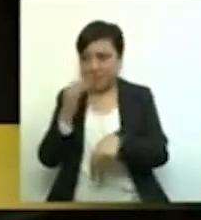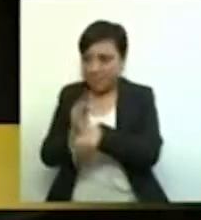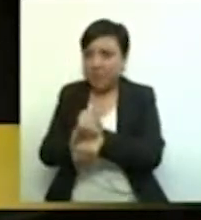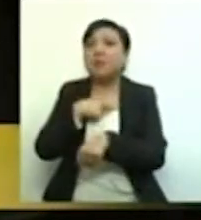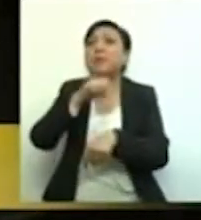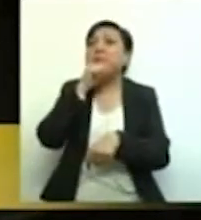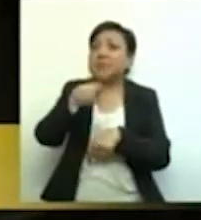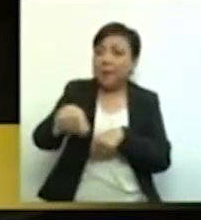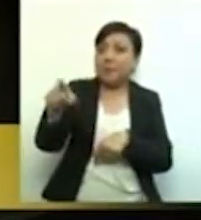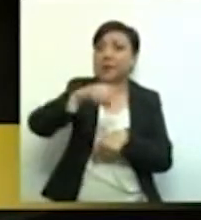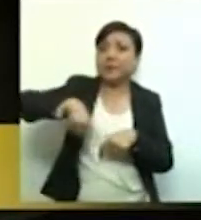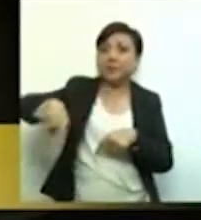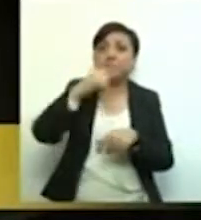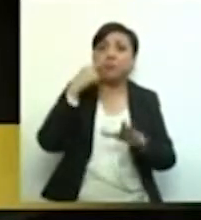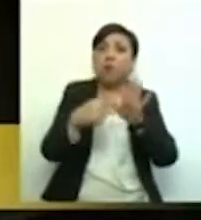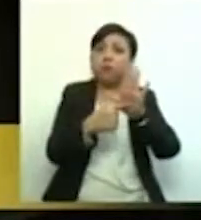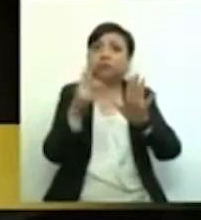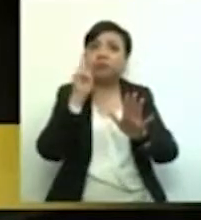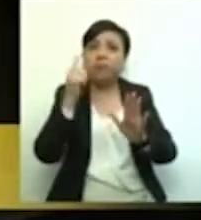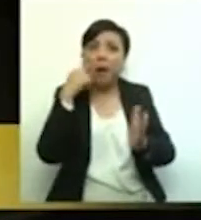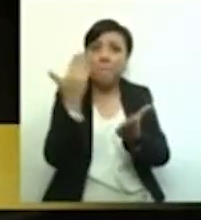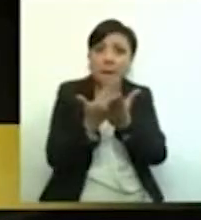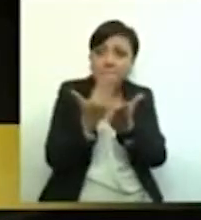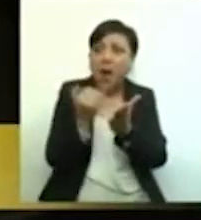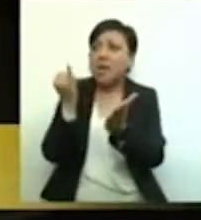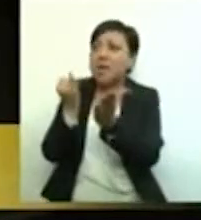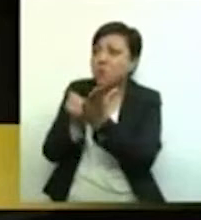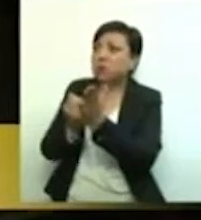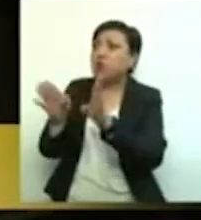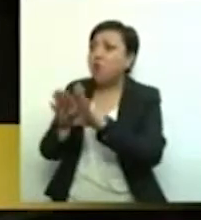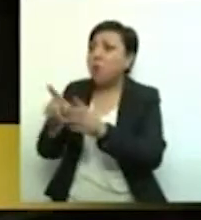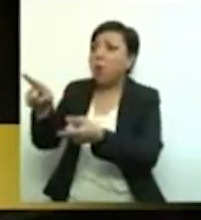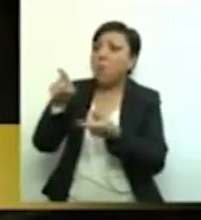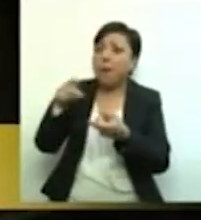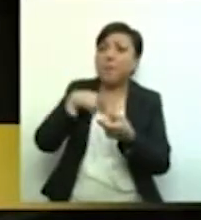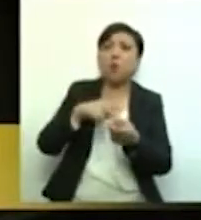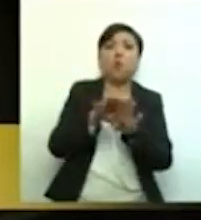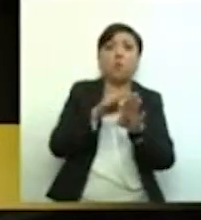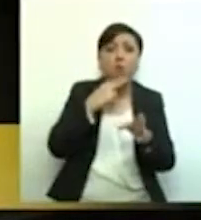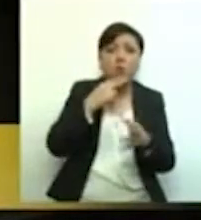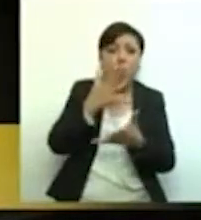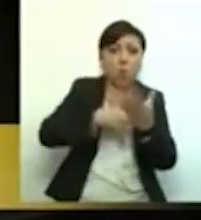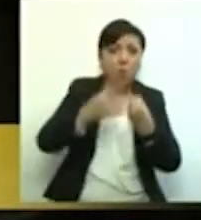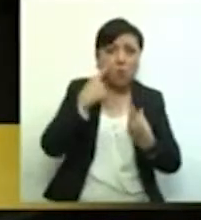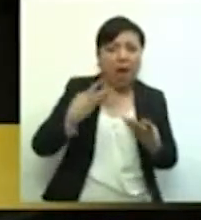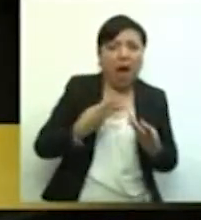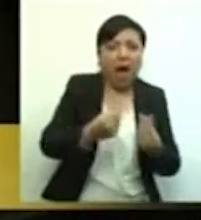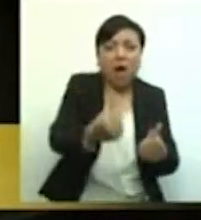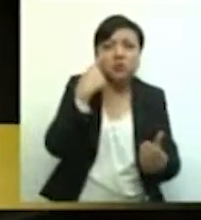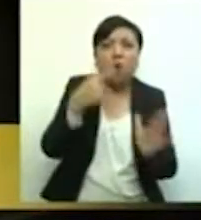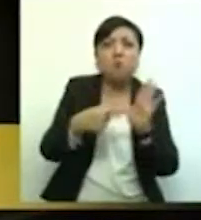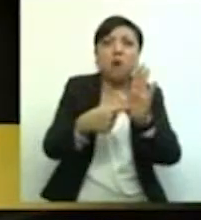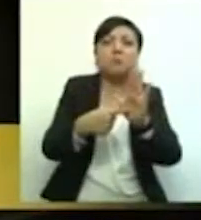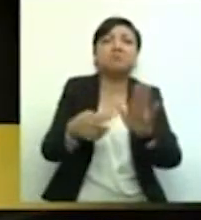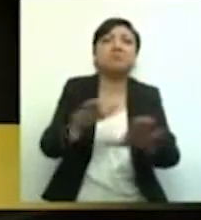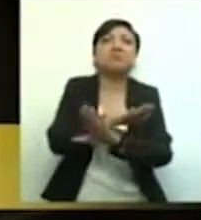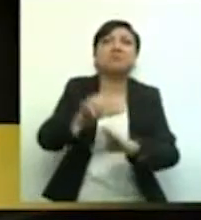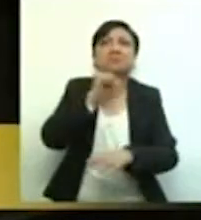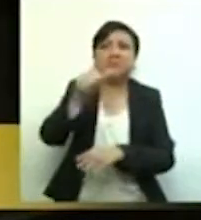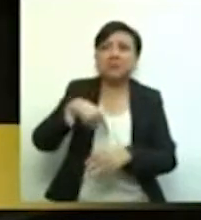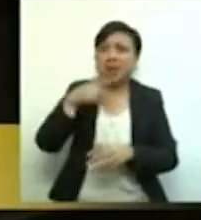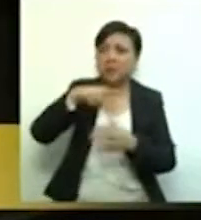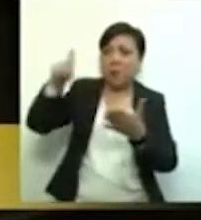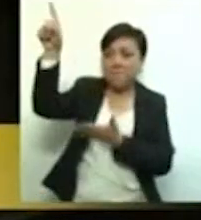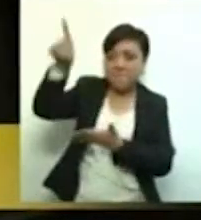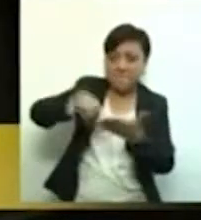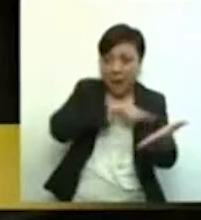rendición de cuentas y también en la evaluación y fiscalización del uso de los recursos públicos. Eliminar los fideicomisos